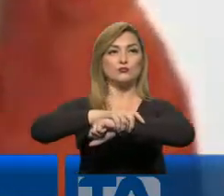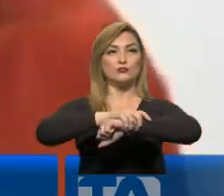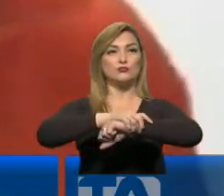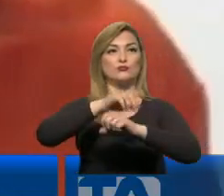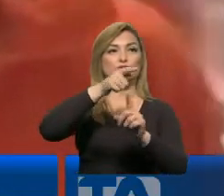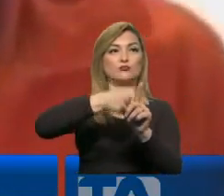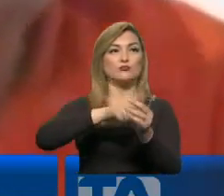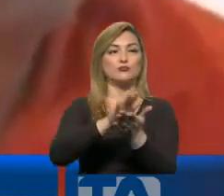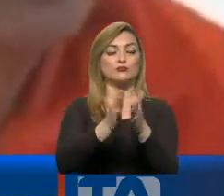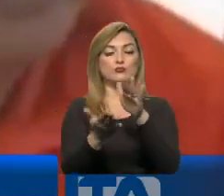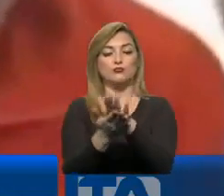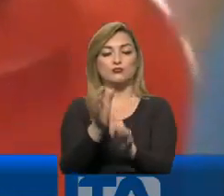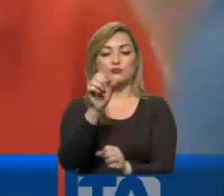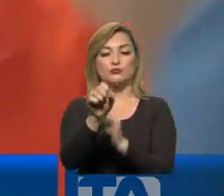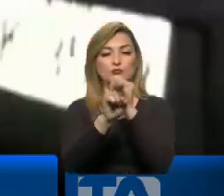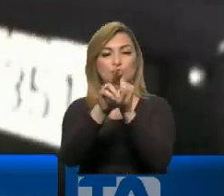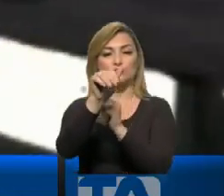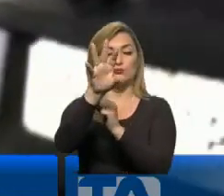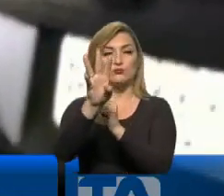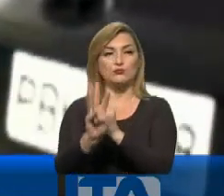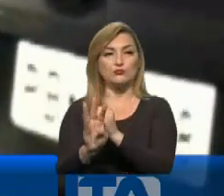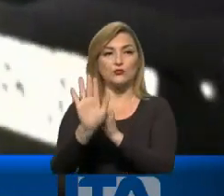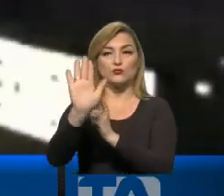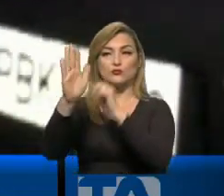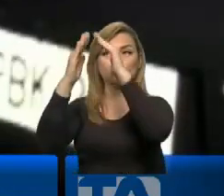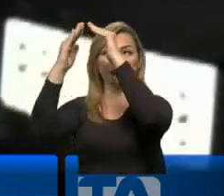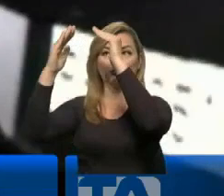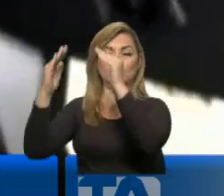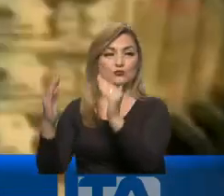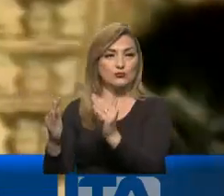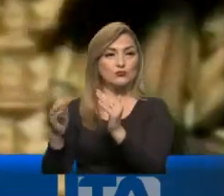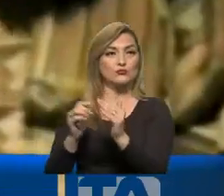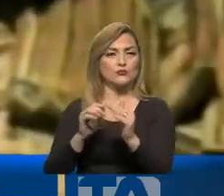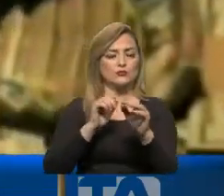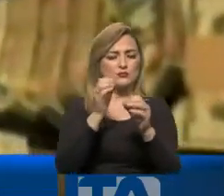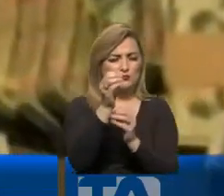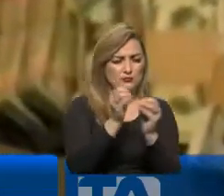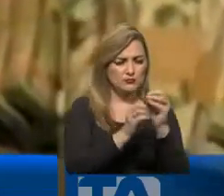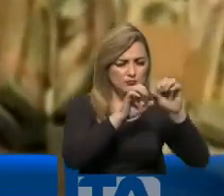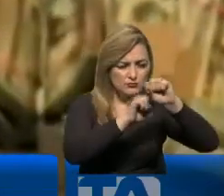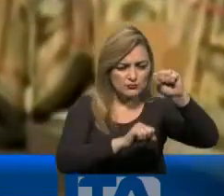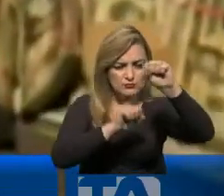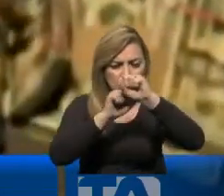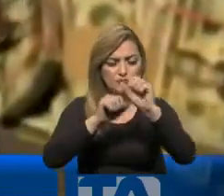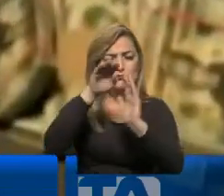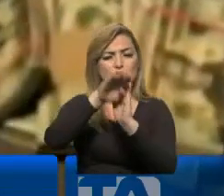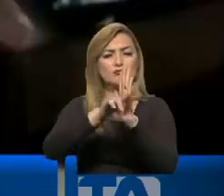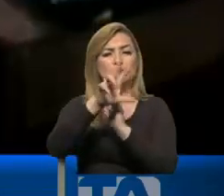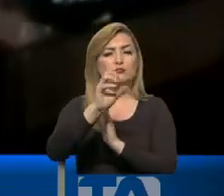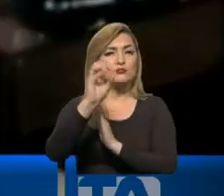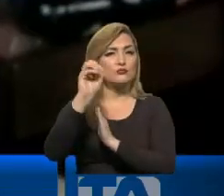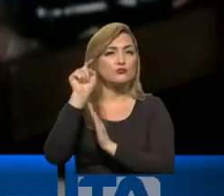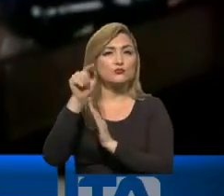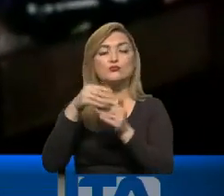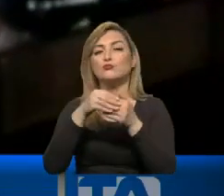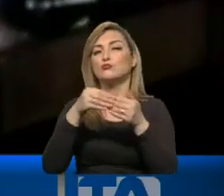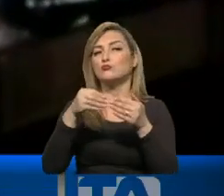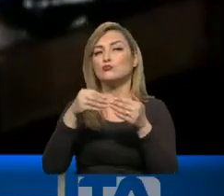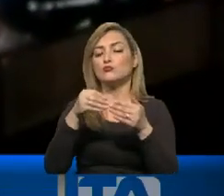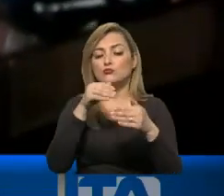de 2016 en su domicilio, tras varios allanamientos en los que se encontró no menos de 300 mil dólares en efectivo,